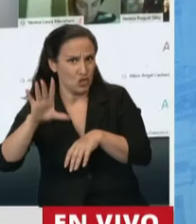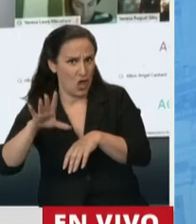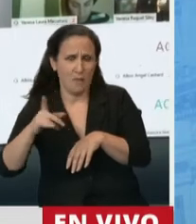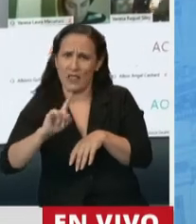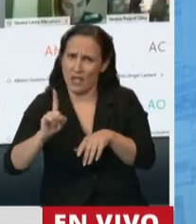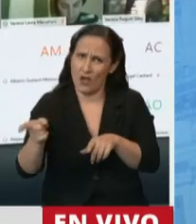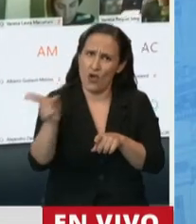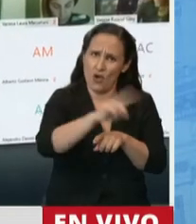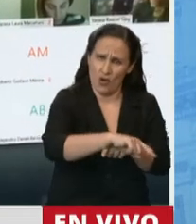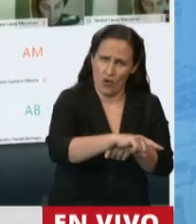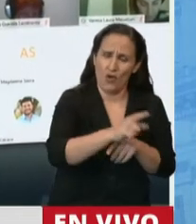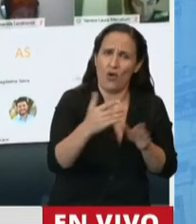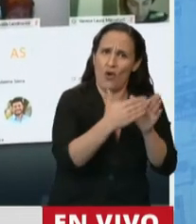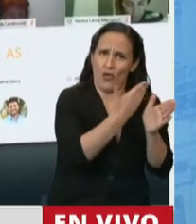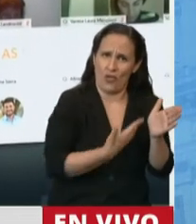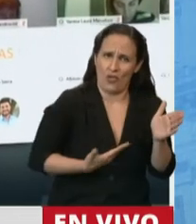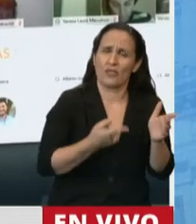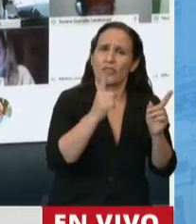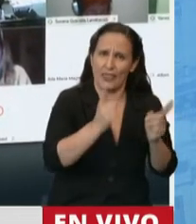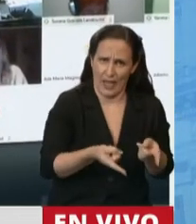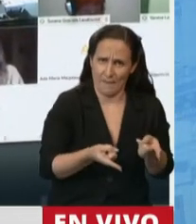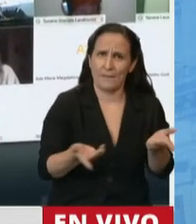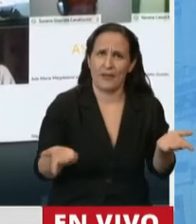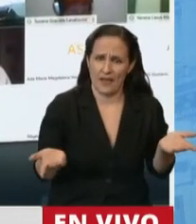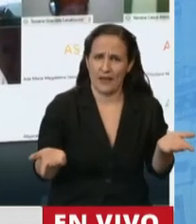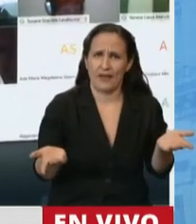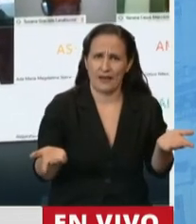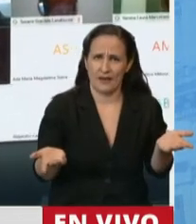en el sector público, de lo que está sucediendo hoy